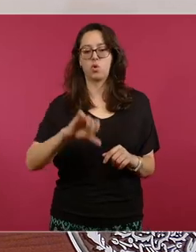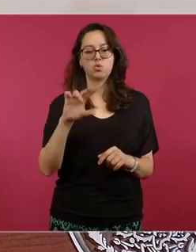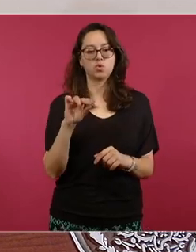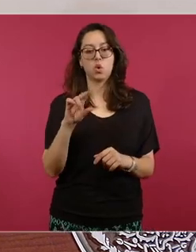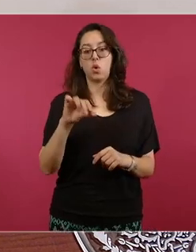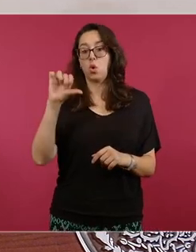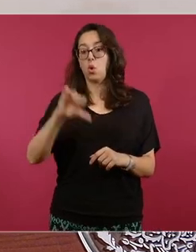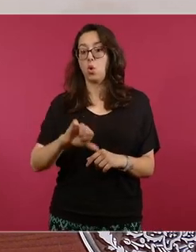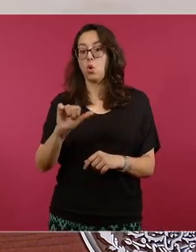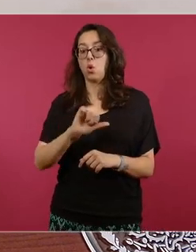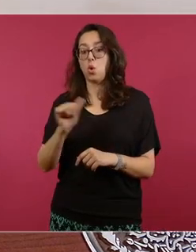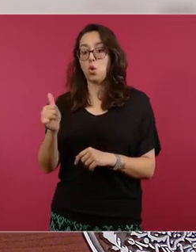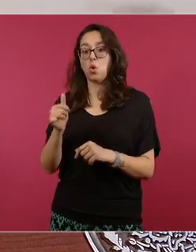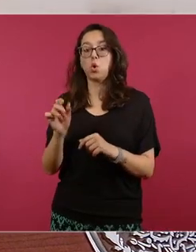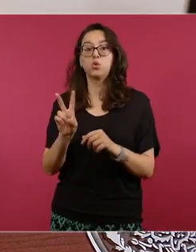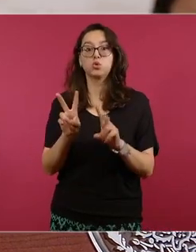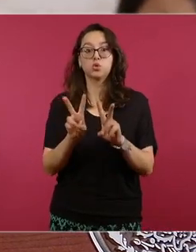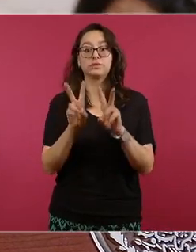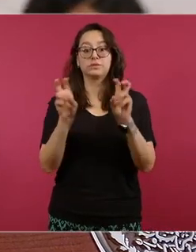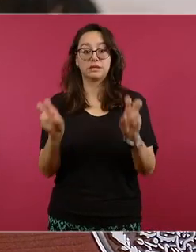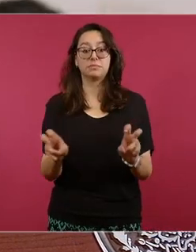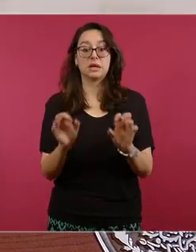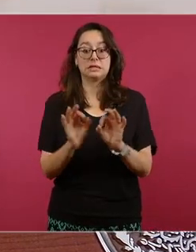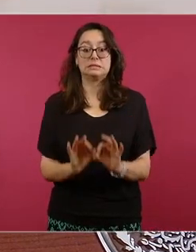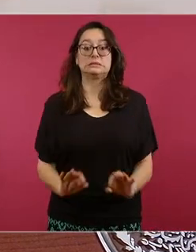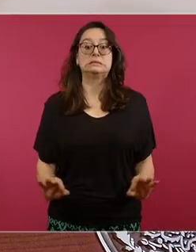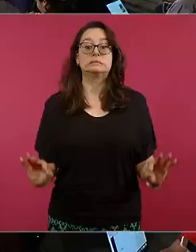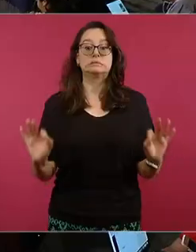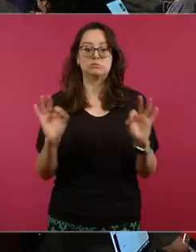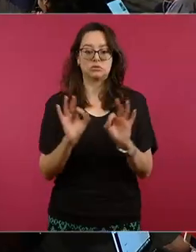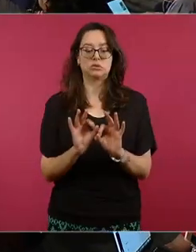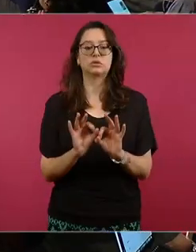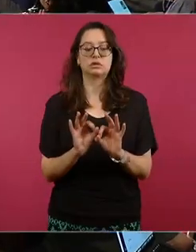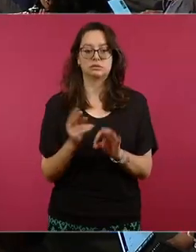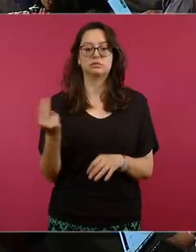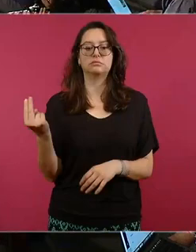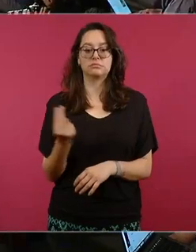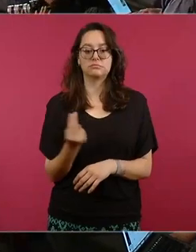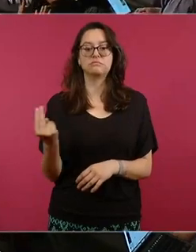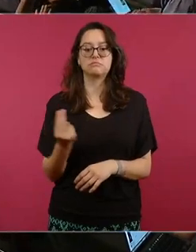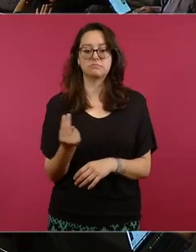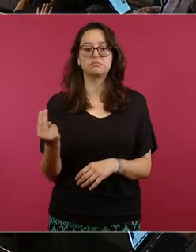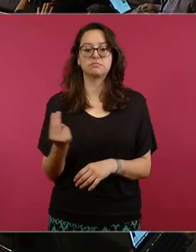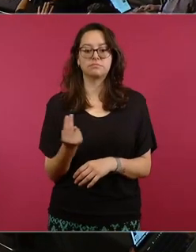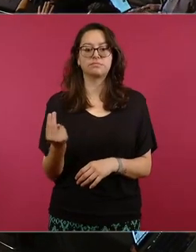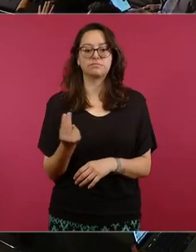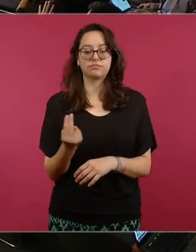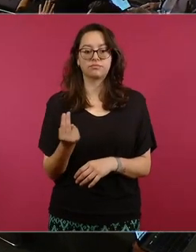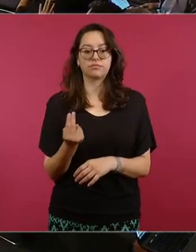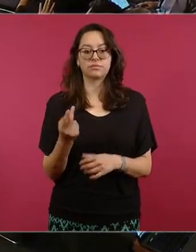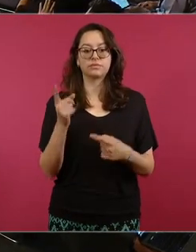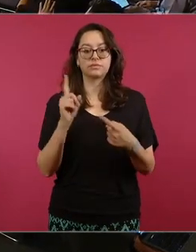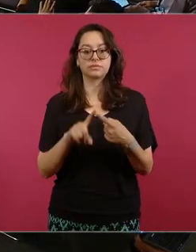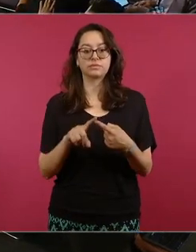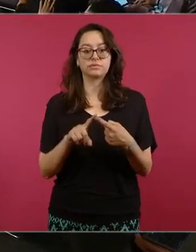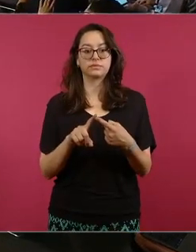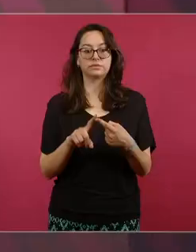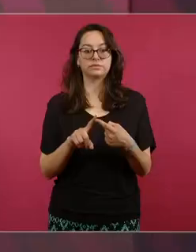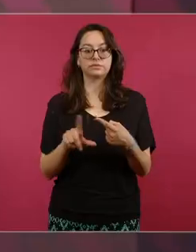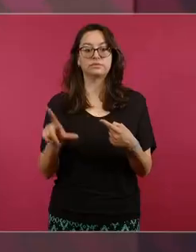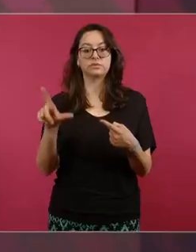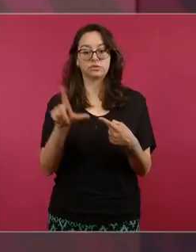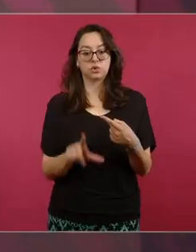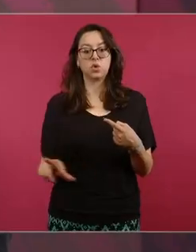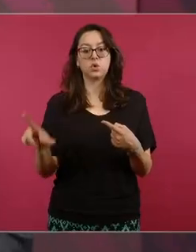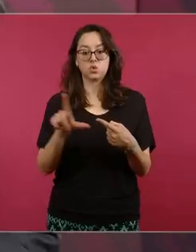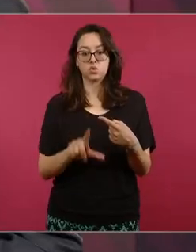asuntos importantes, lo de los lunes, el